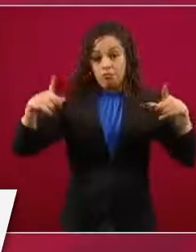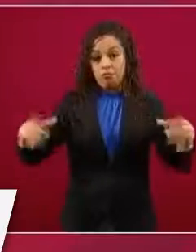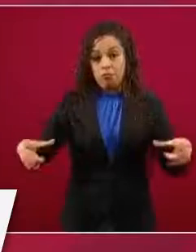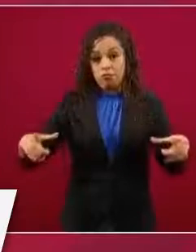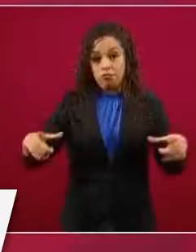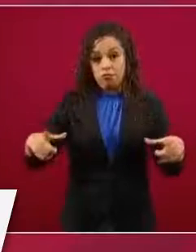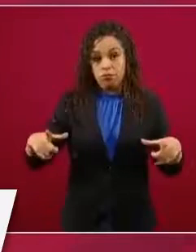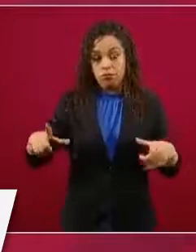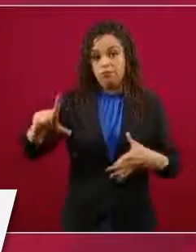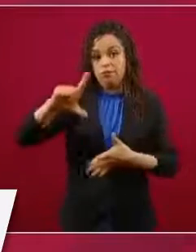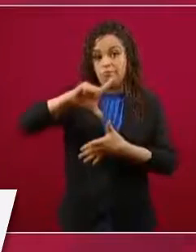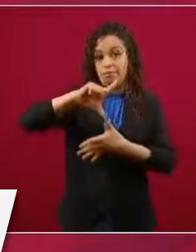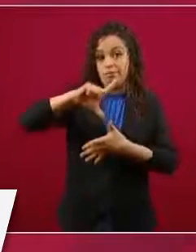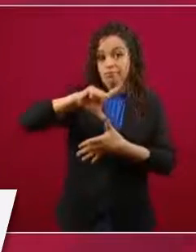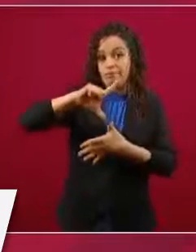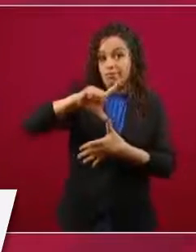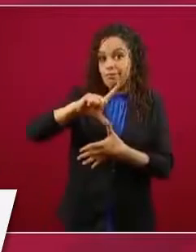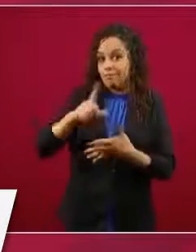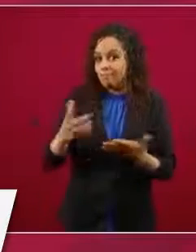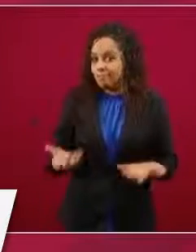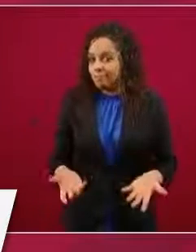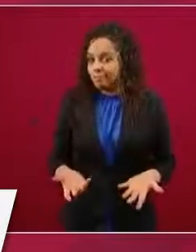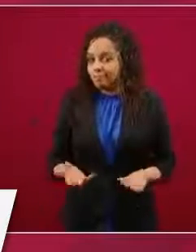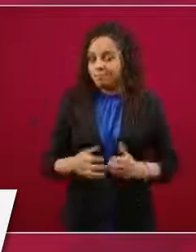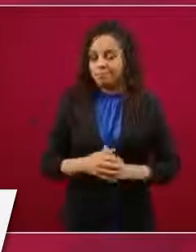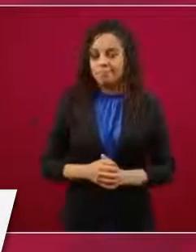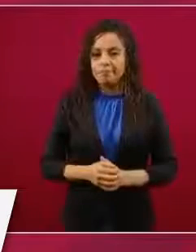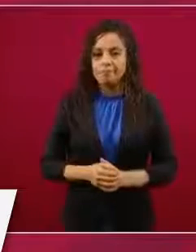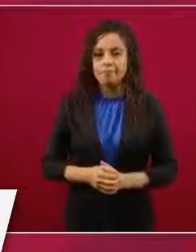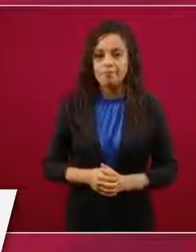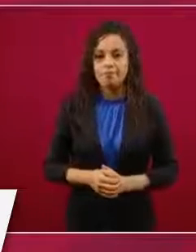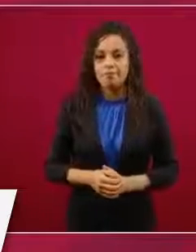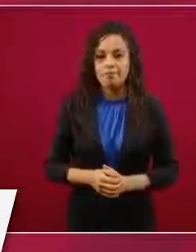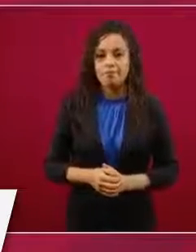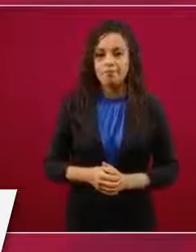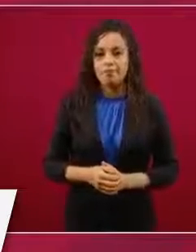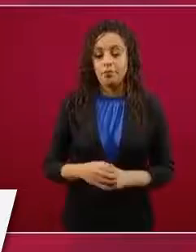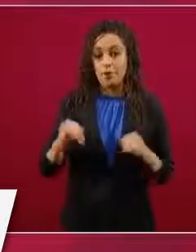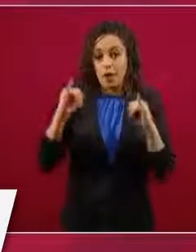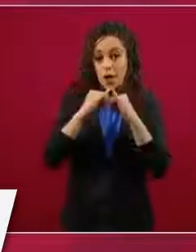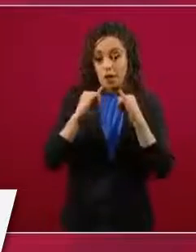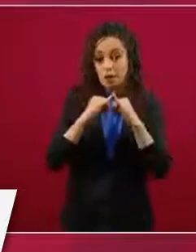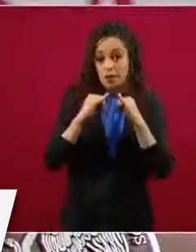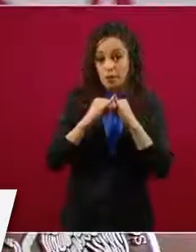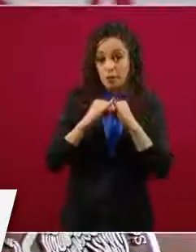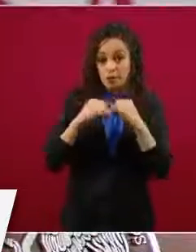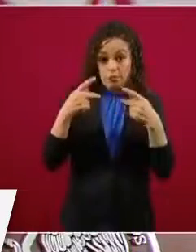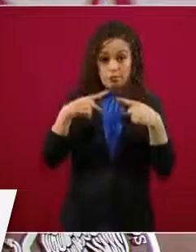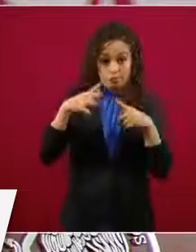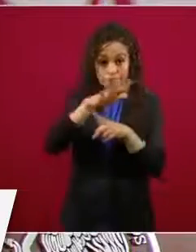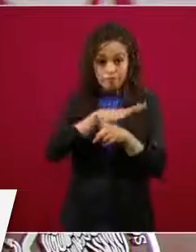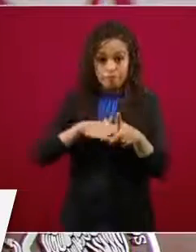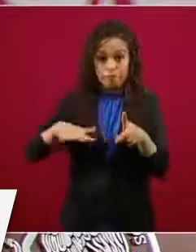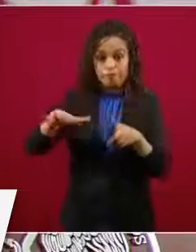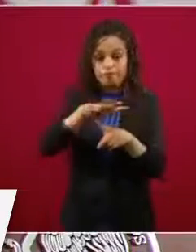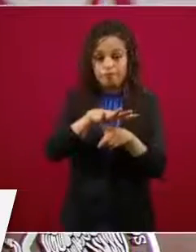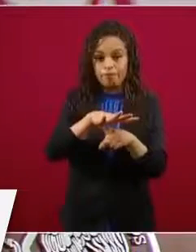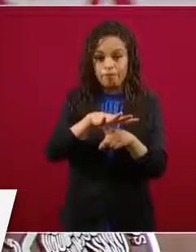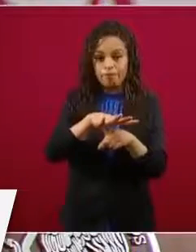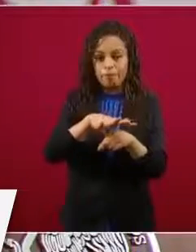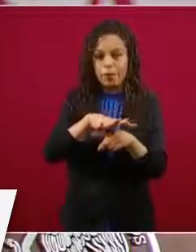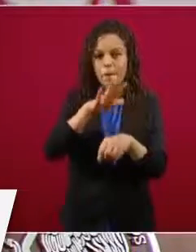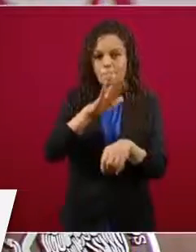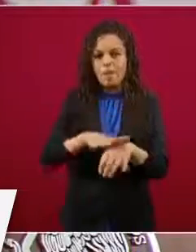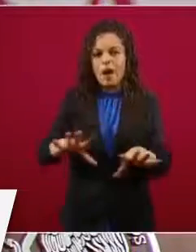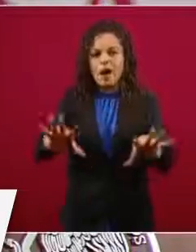Latina, si lo que nos hace grandes a las instituciones, a las personas es la solidaridad. Entonces,